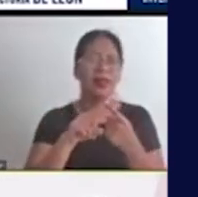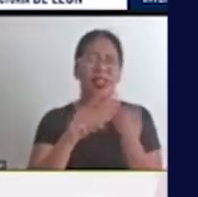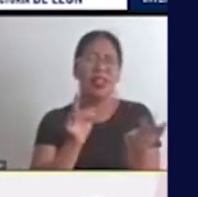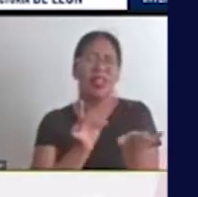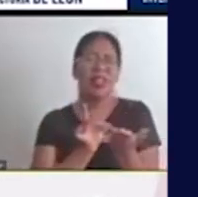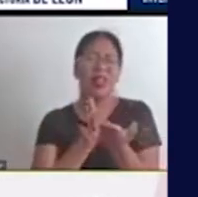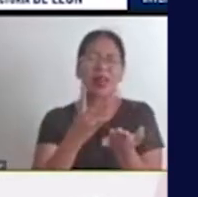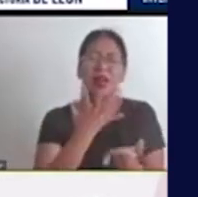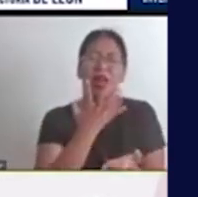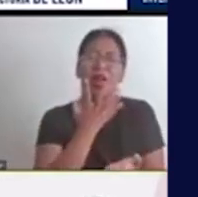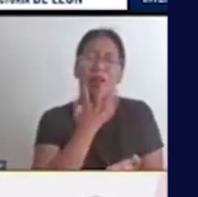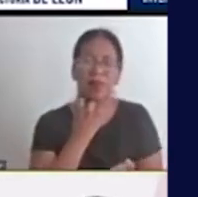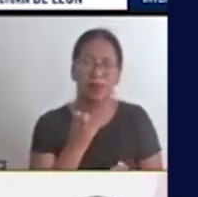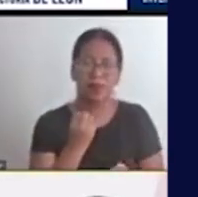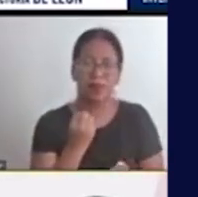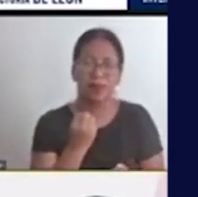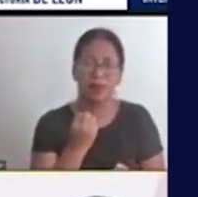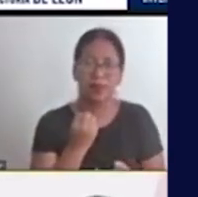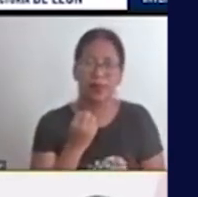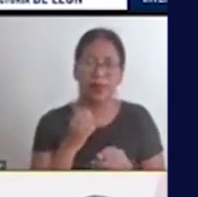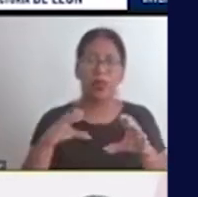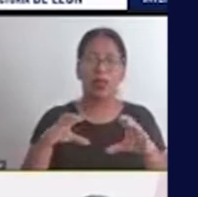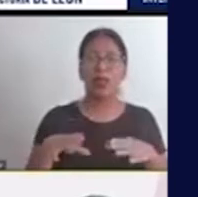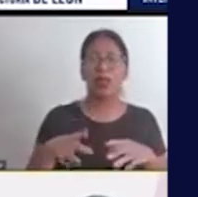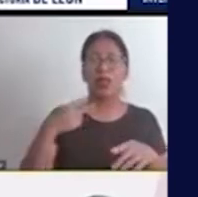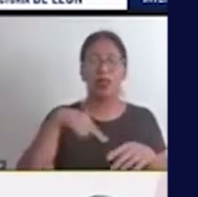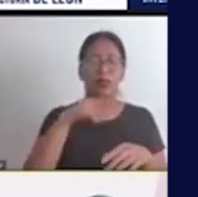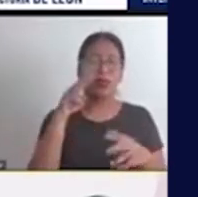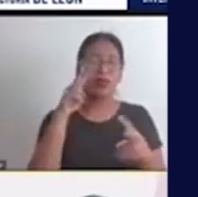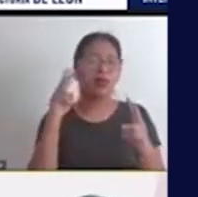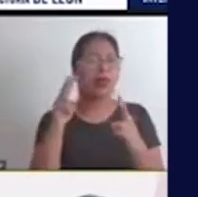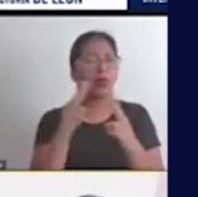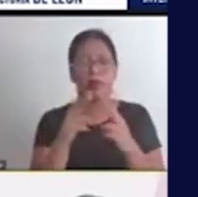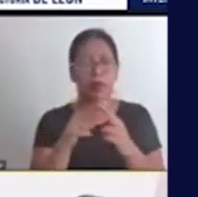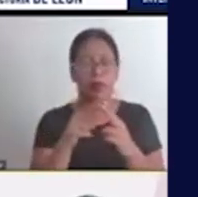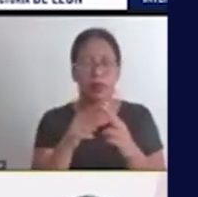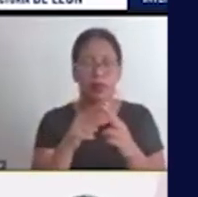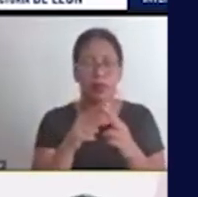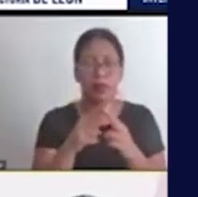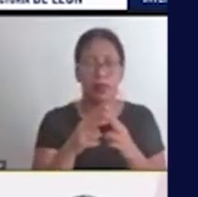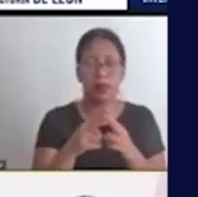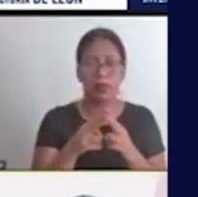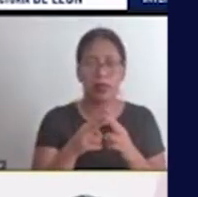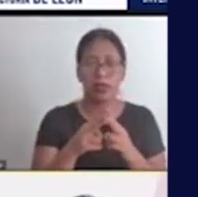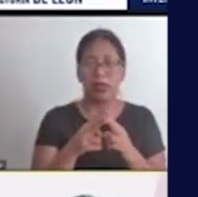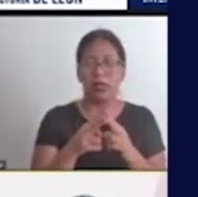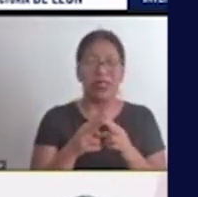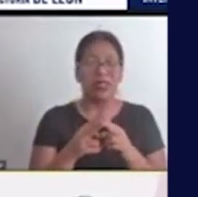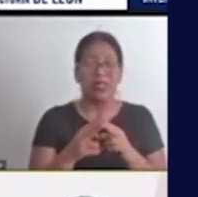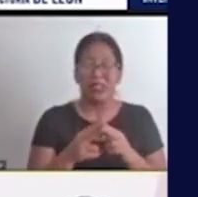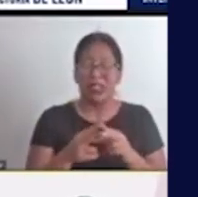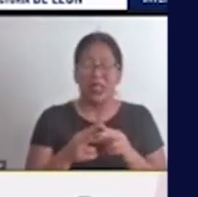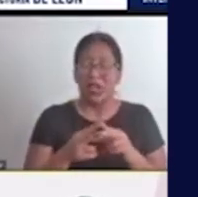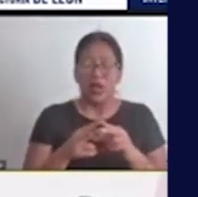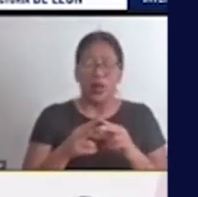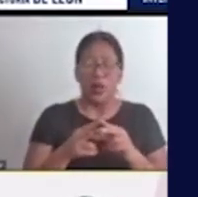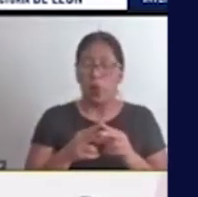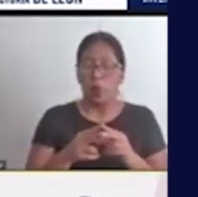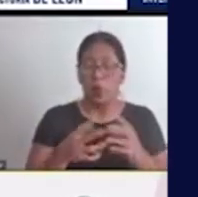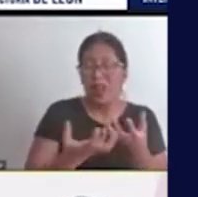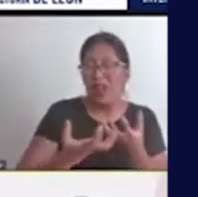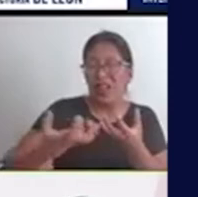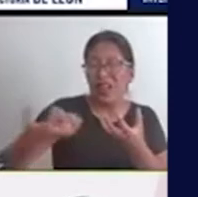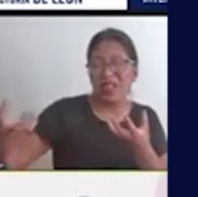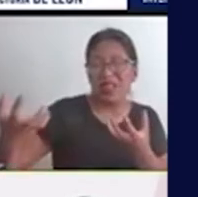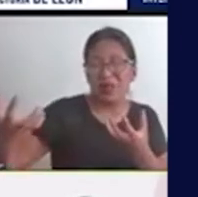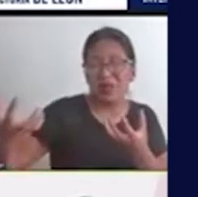pobreza extrema, que conocemos básicamente la mayor y la peor forma de exclusión que existe en el mundo